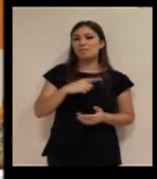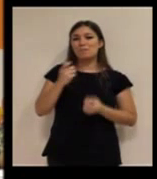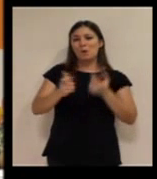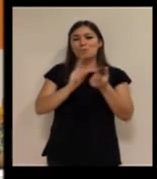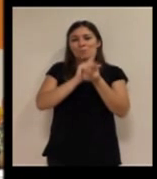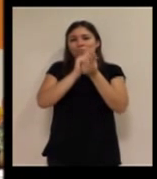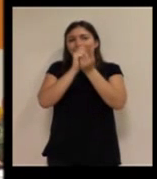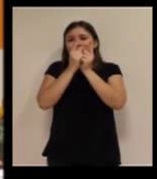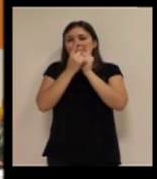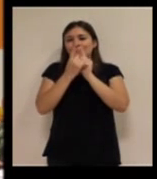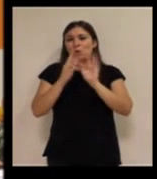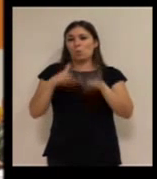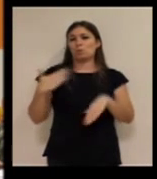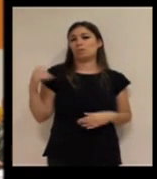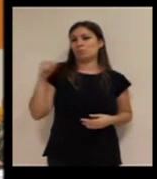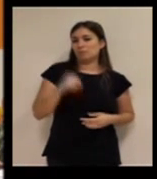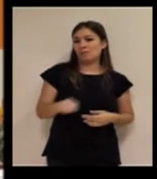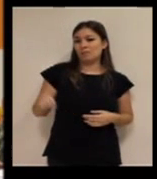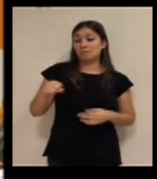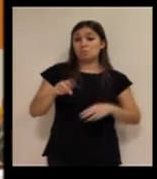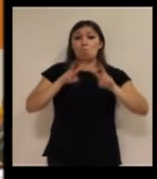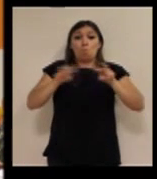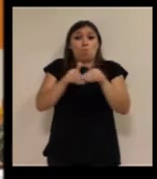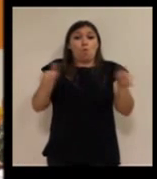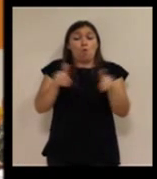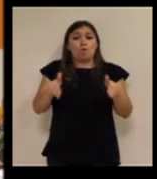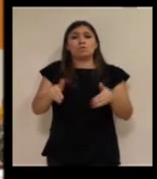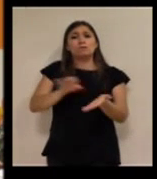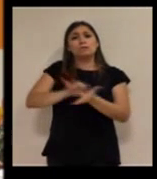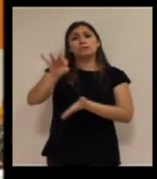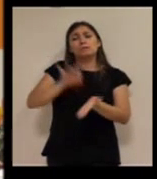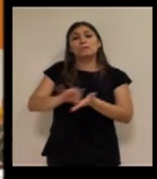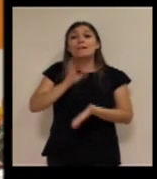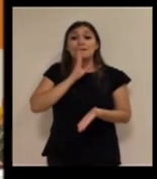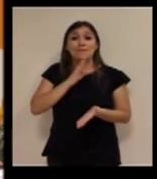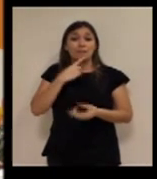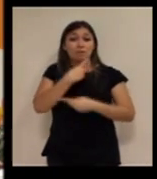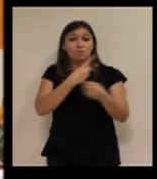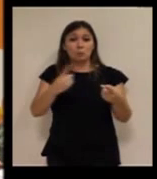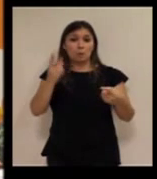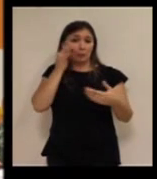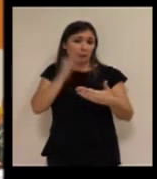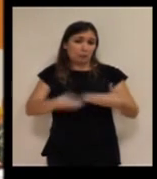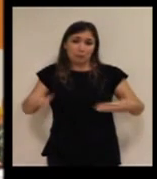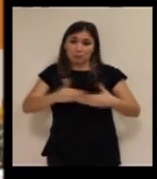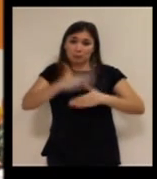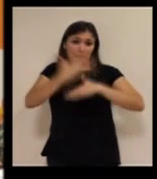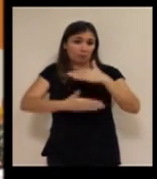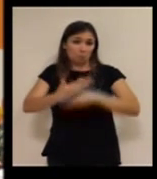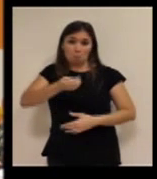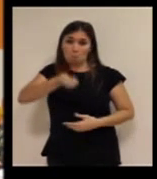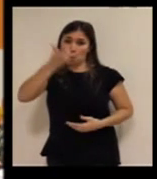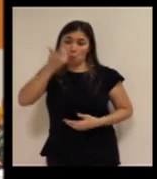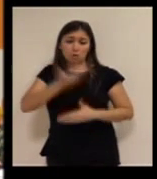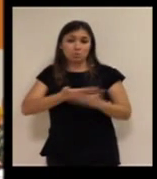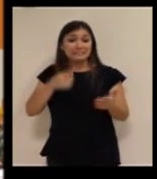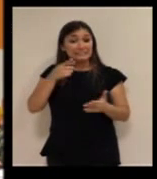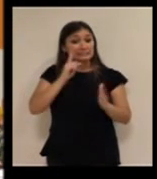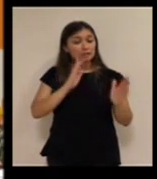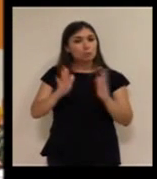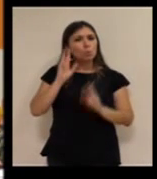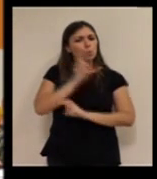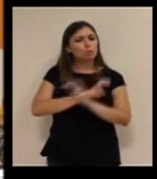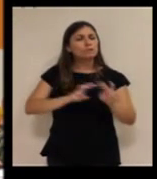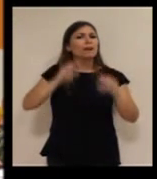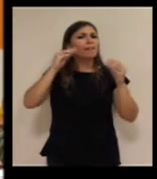ha ido cambiando. En los primeros años era un servicio, como decía, para un número muy limitado de usuarios, con lo cual había que buscar muy